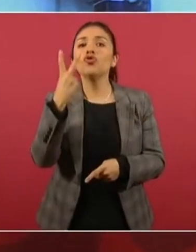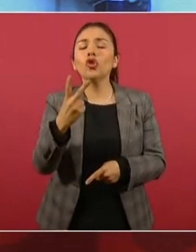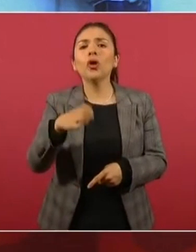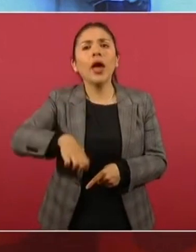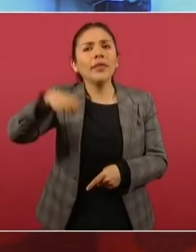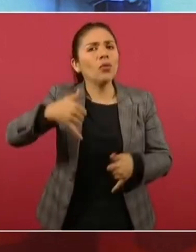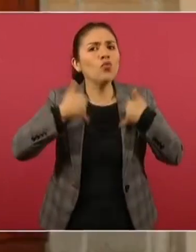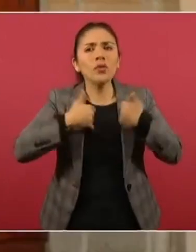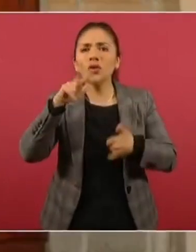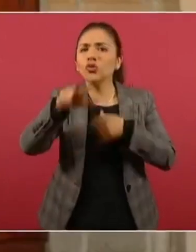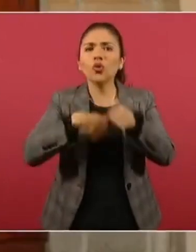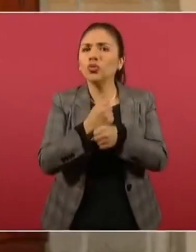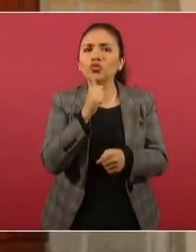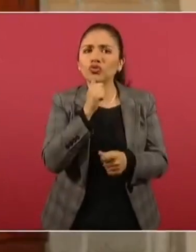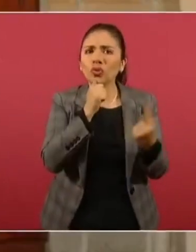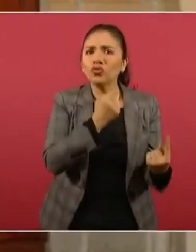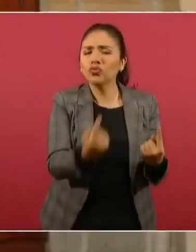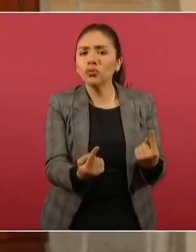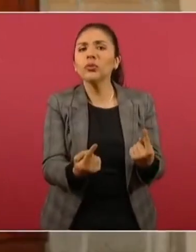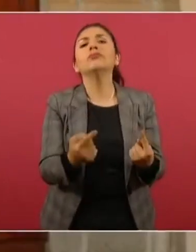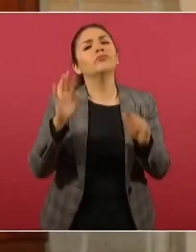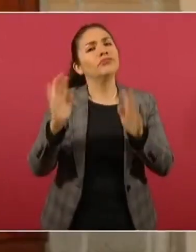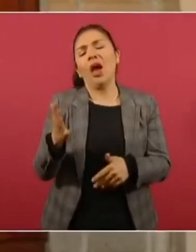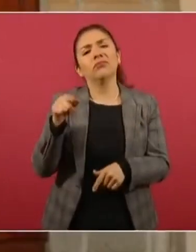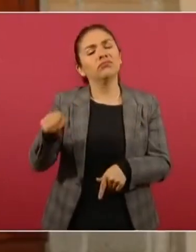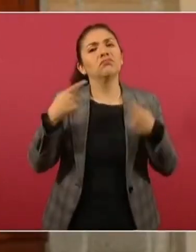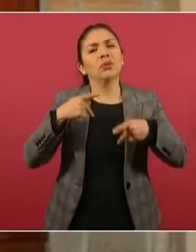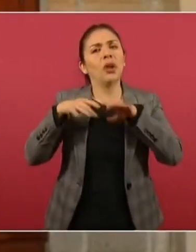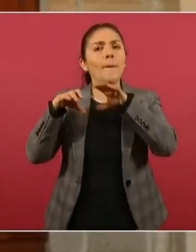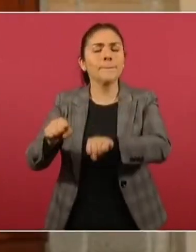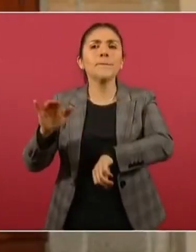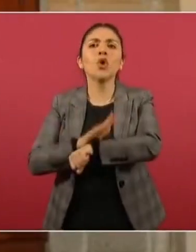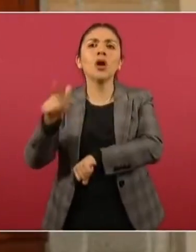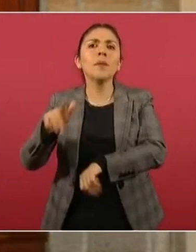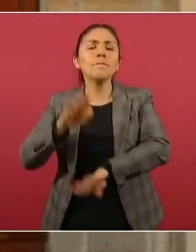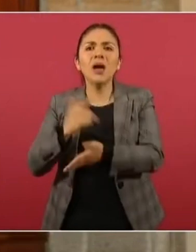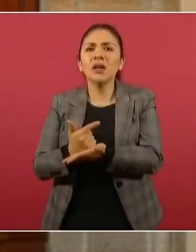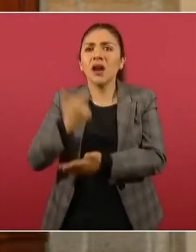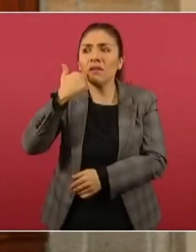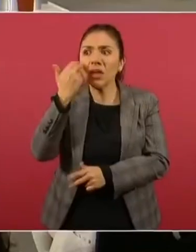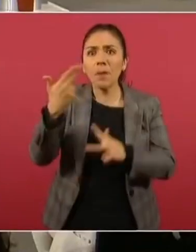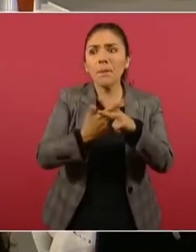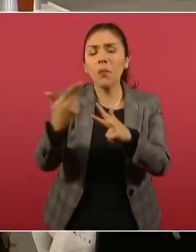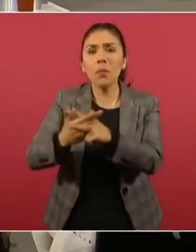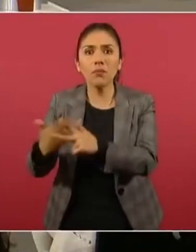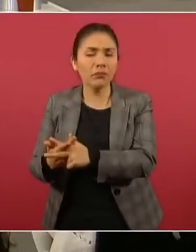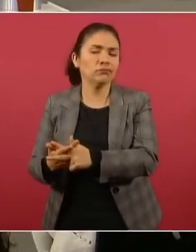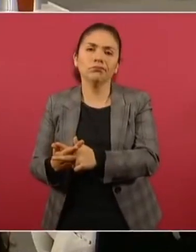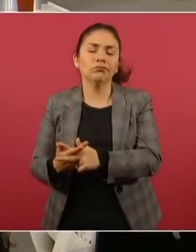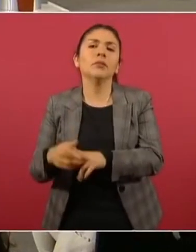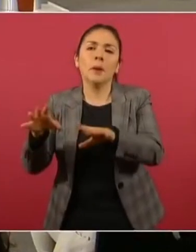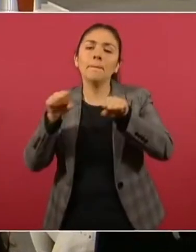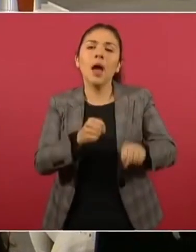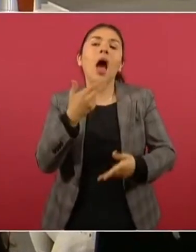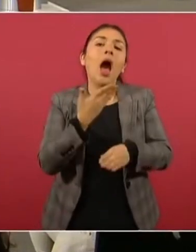menores de edad, por lo cual se le cumplimentó orden de aprehensión por homicidio en grado de tentativa y se está pendiente su